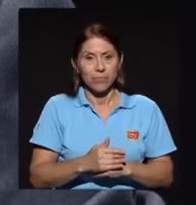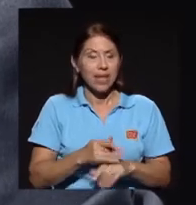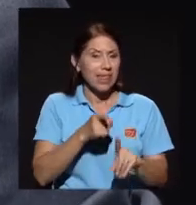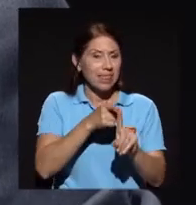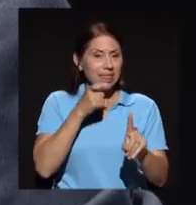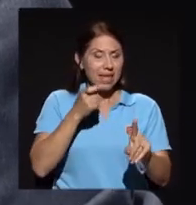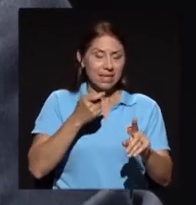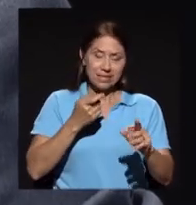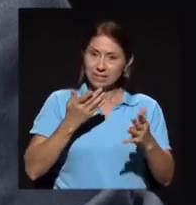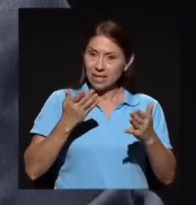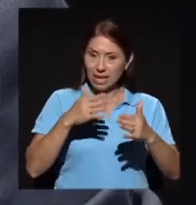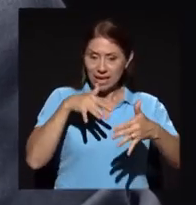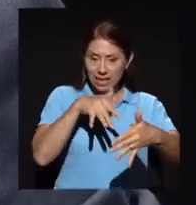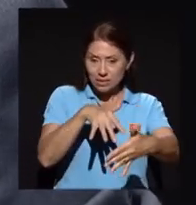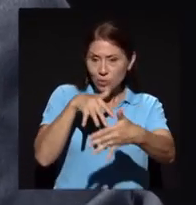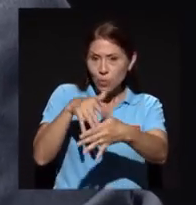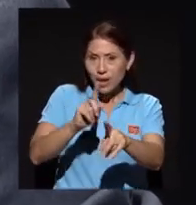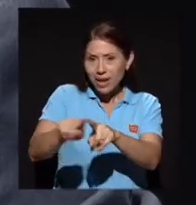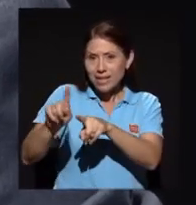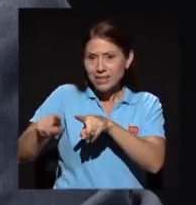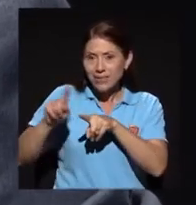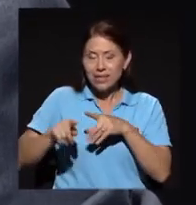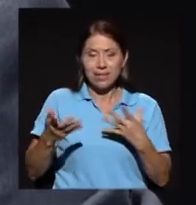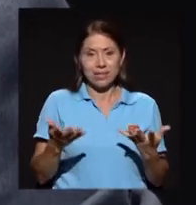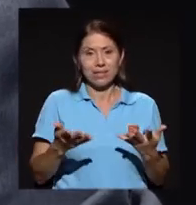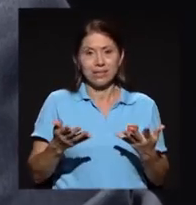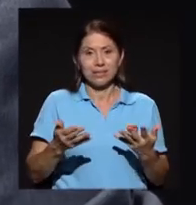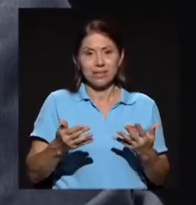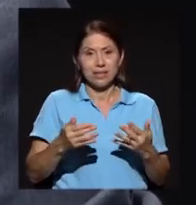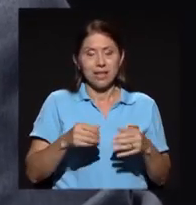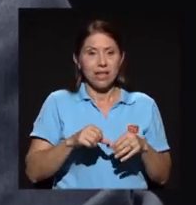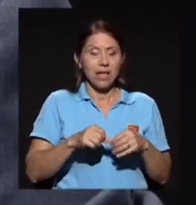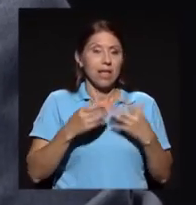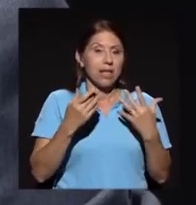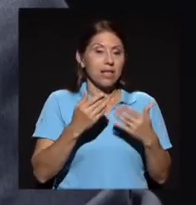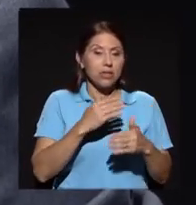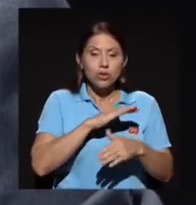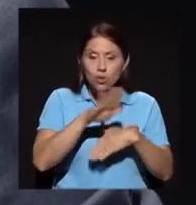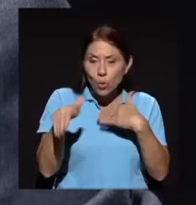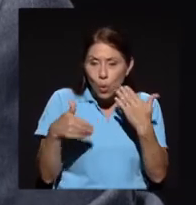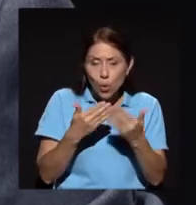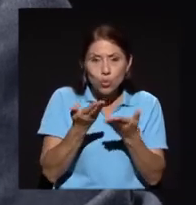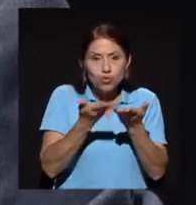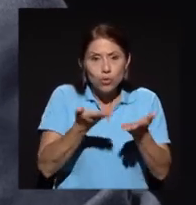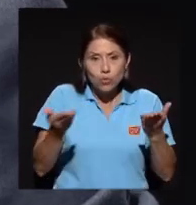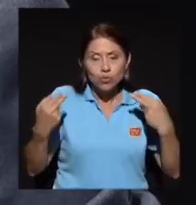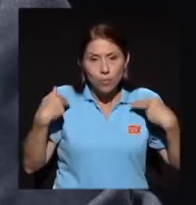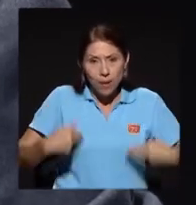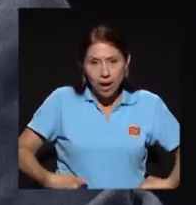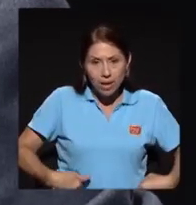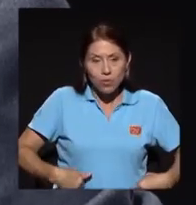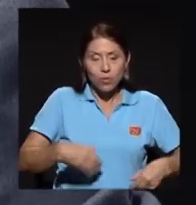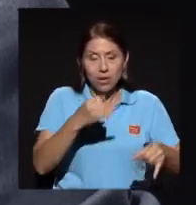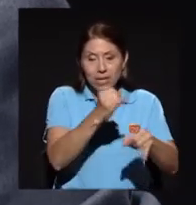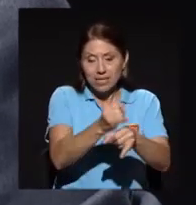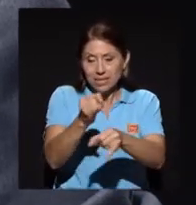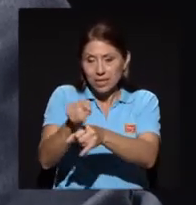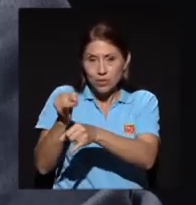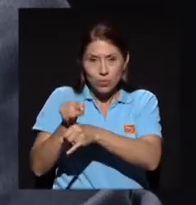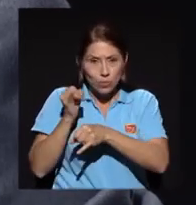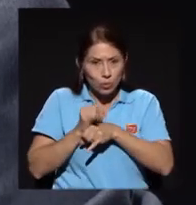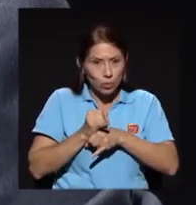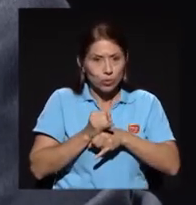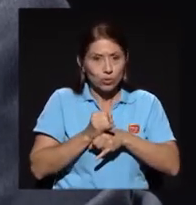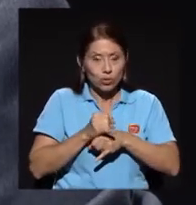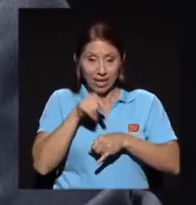sus escuelas, desde la graduación del recurso humano y desde sus institutos, que usted los conoce muy bien,